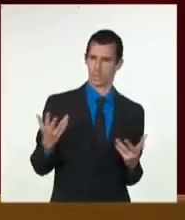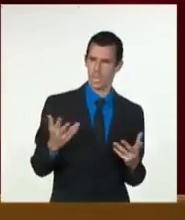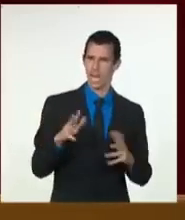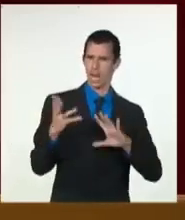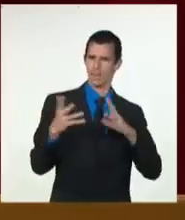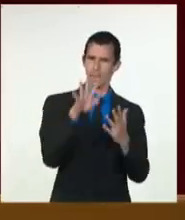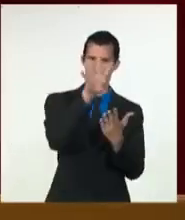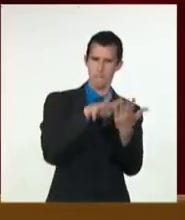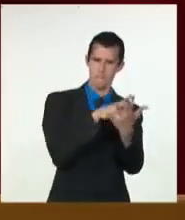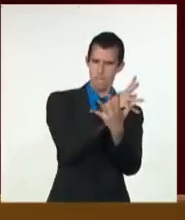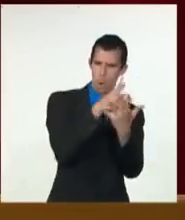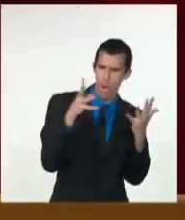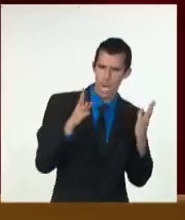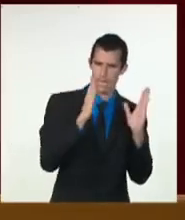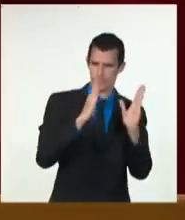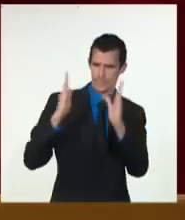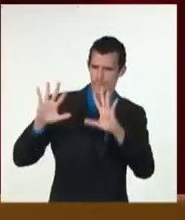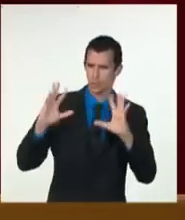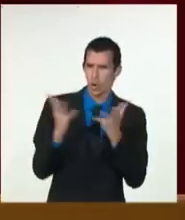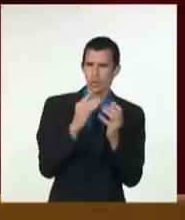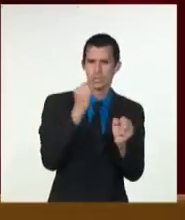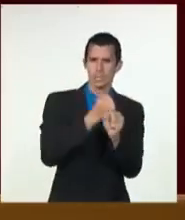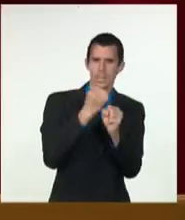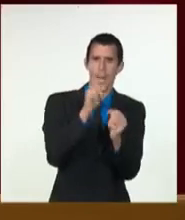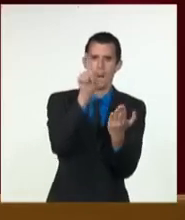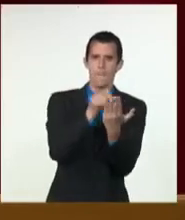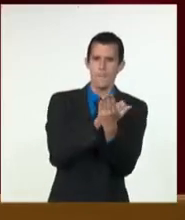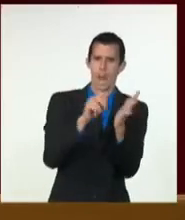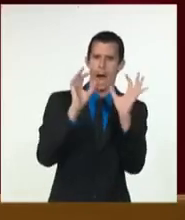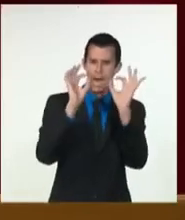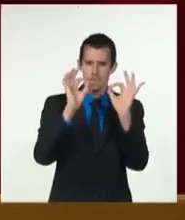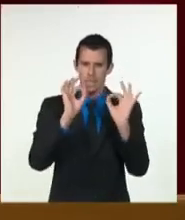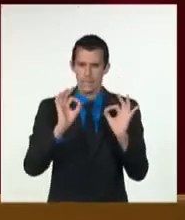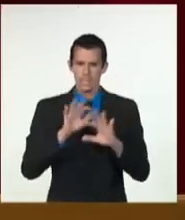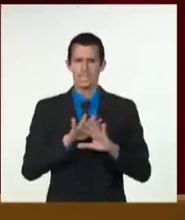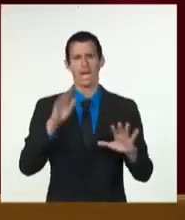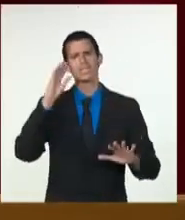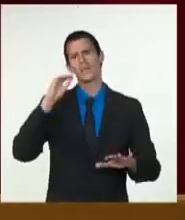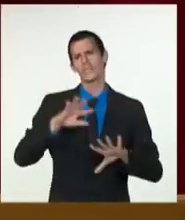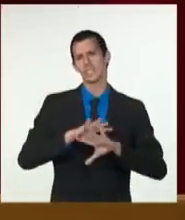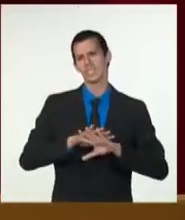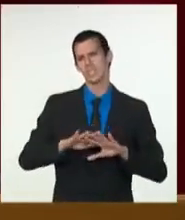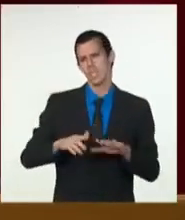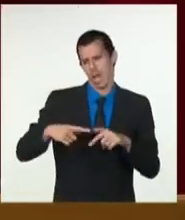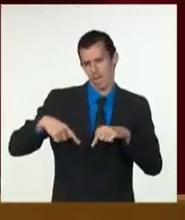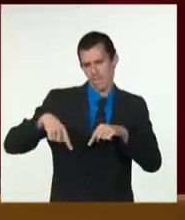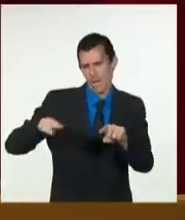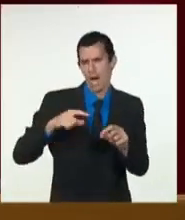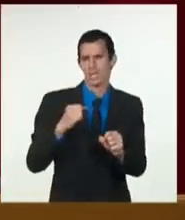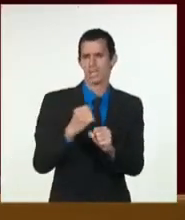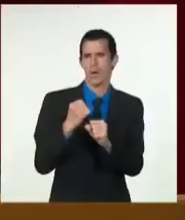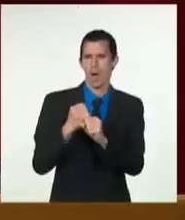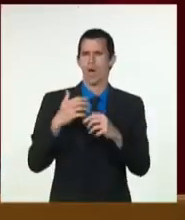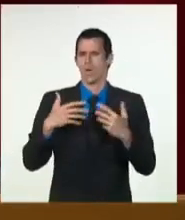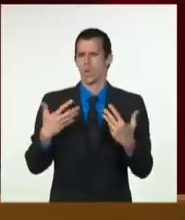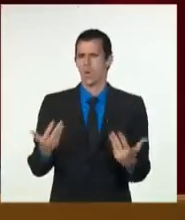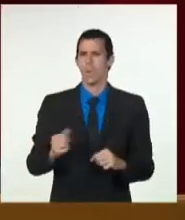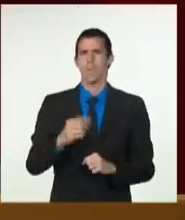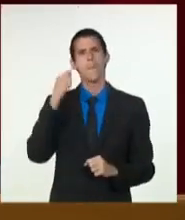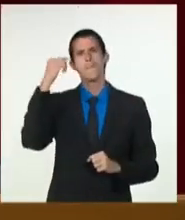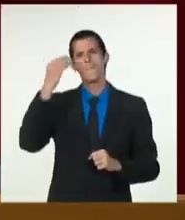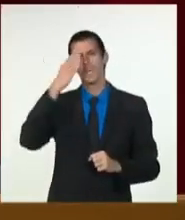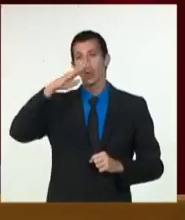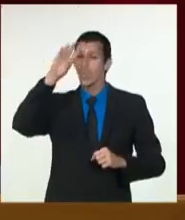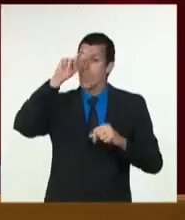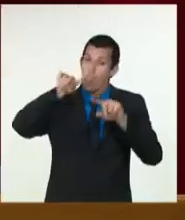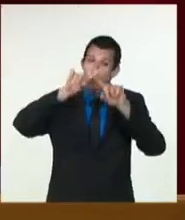estructurales, lo que ha permitido diseñar una estrategia gradual para avanzar en la estabilización macroeconómica durante